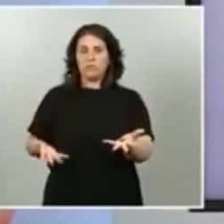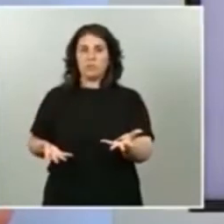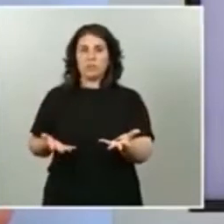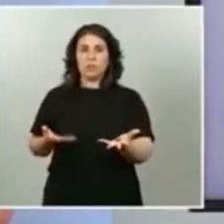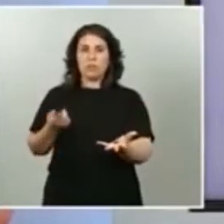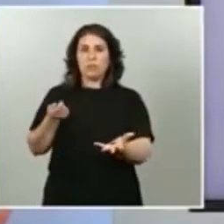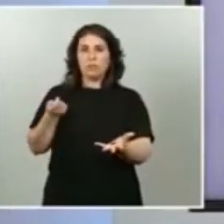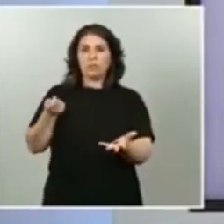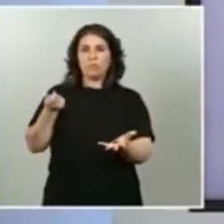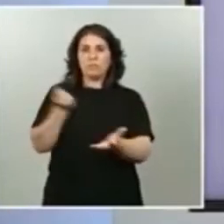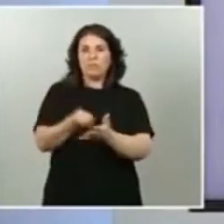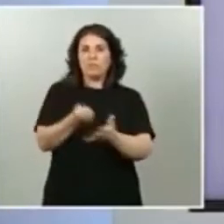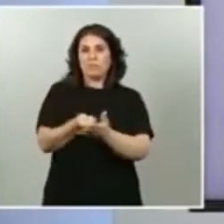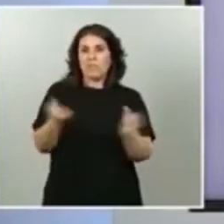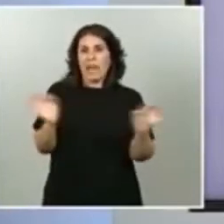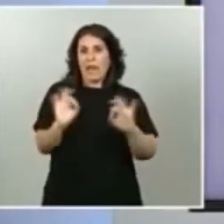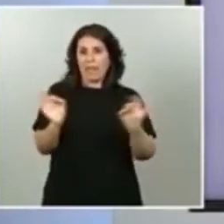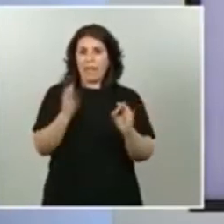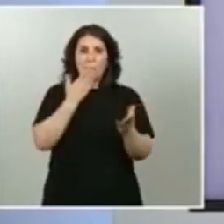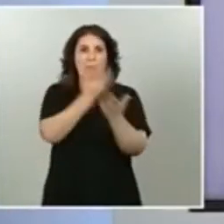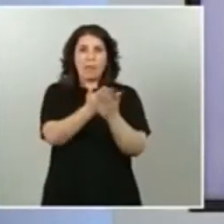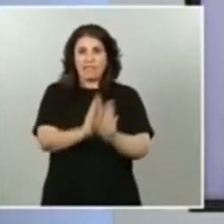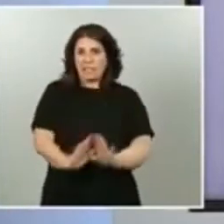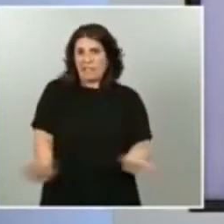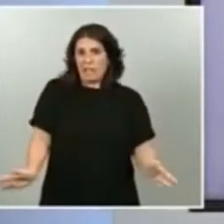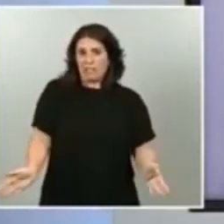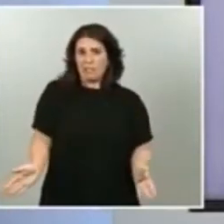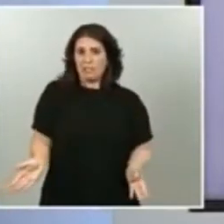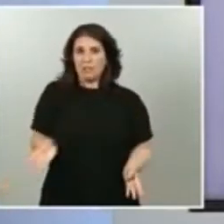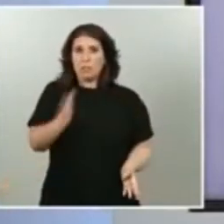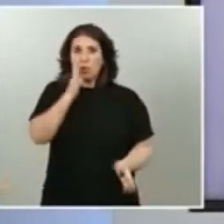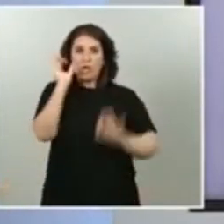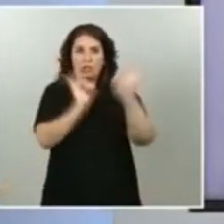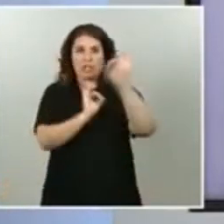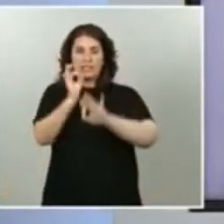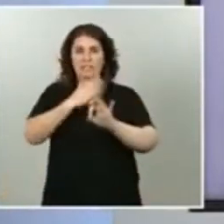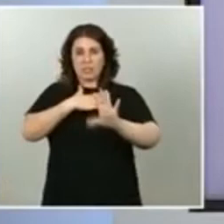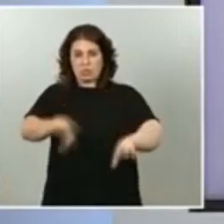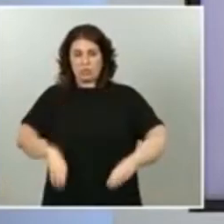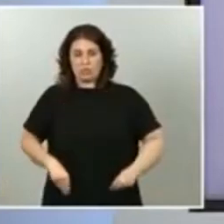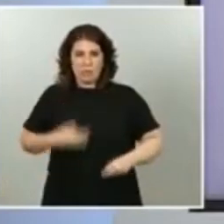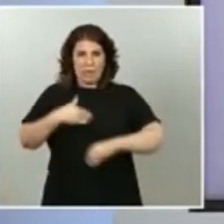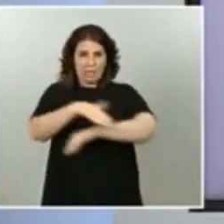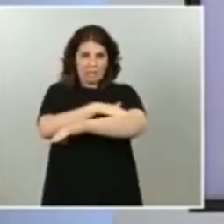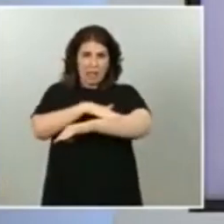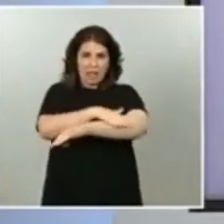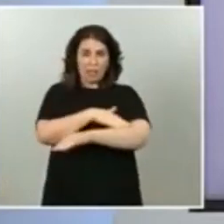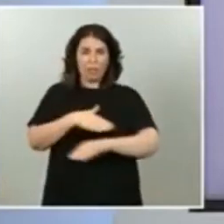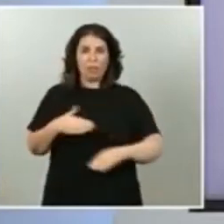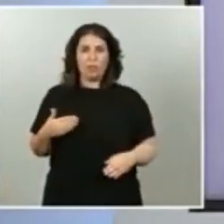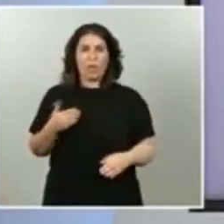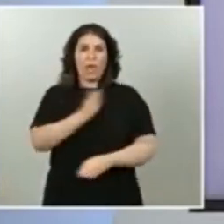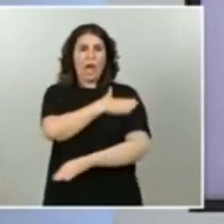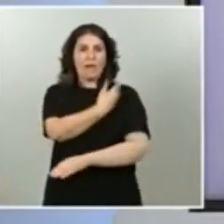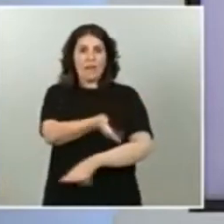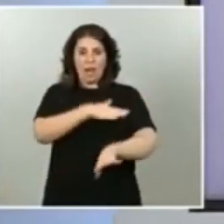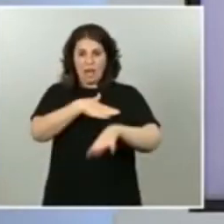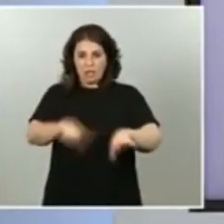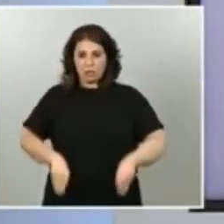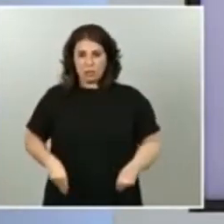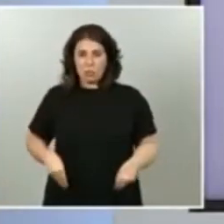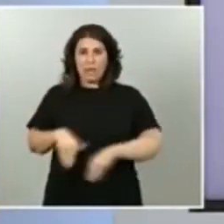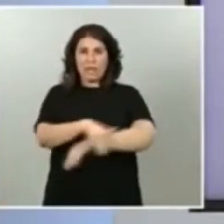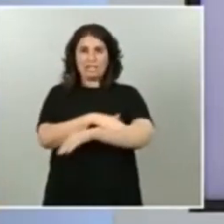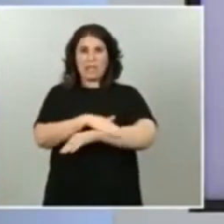ninguno porque el interés lo asume el Estado el aval lo asume el Estado y en caso de impago lo asume el Estado